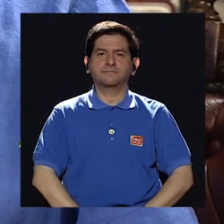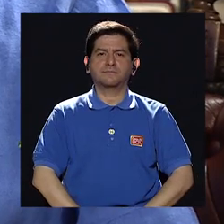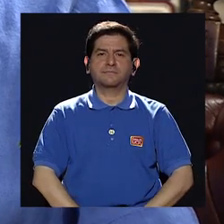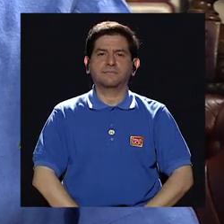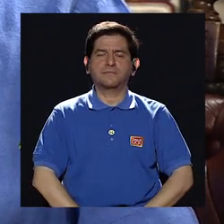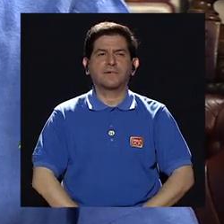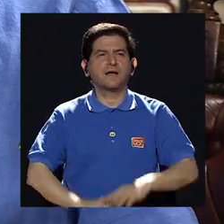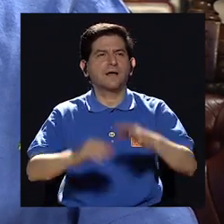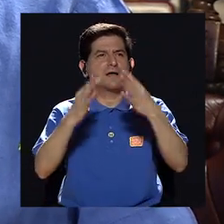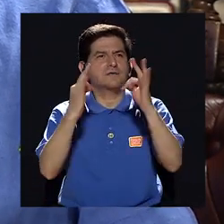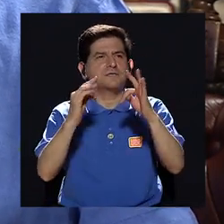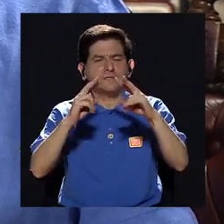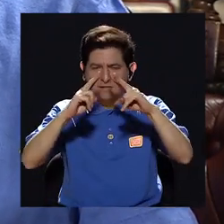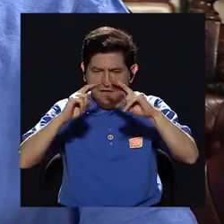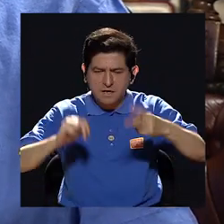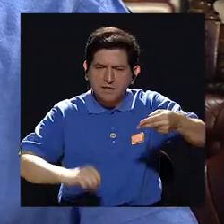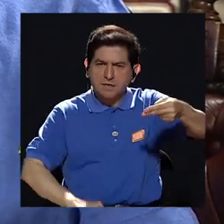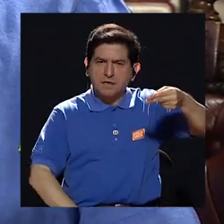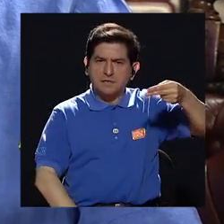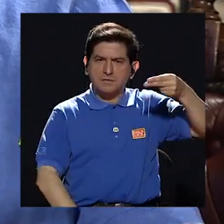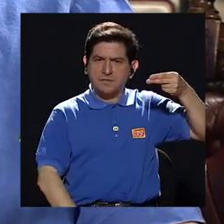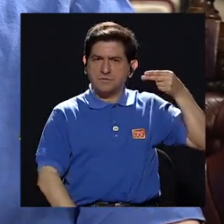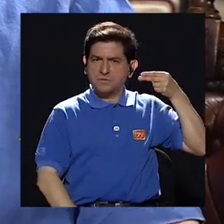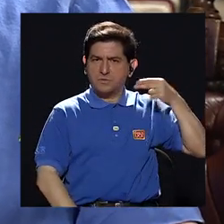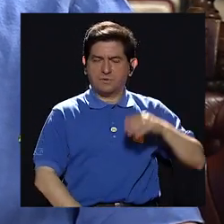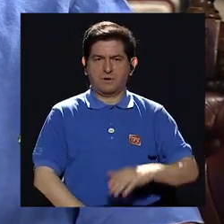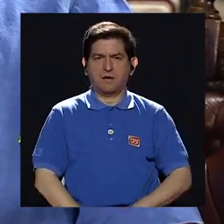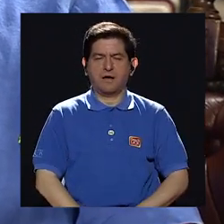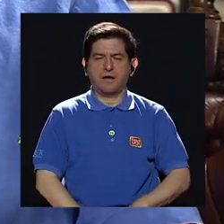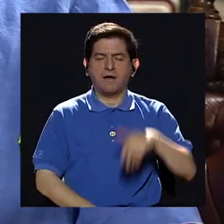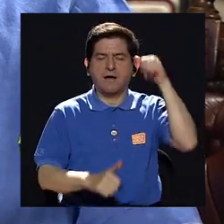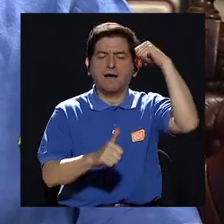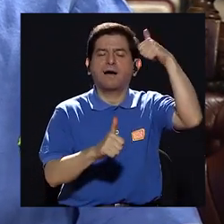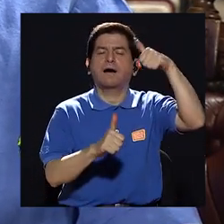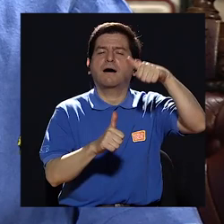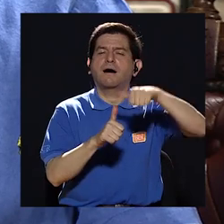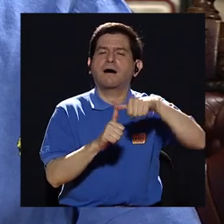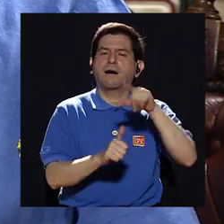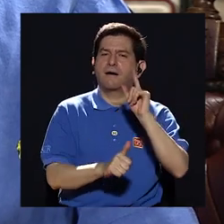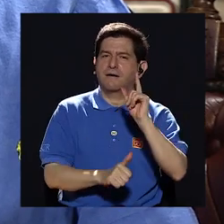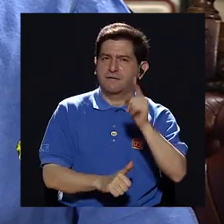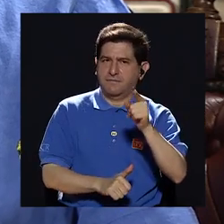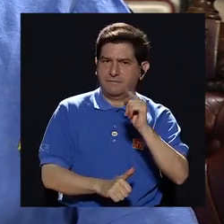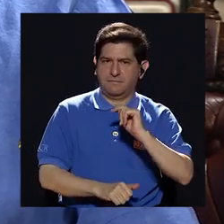Si hacemos un poquito de historia, recuerde que